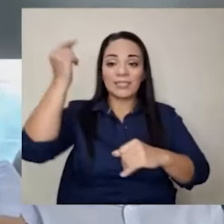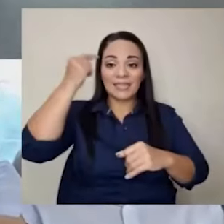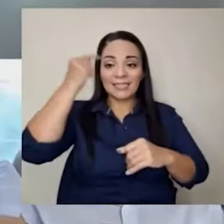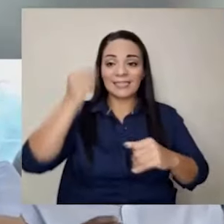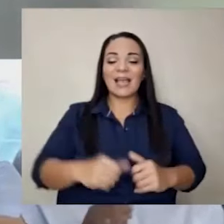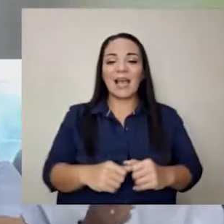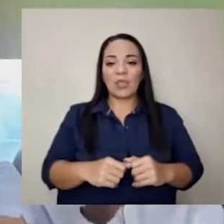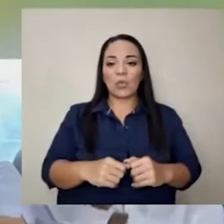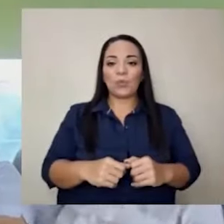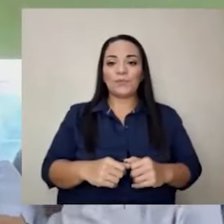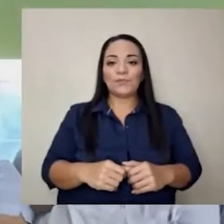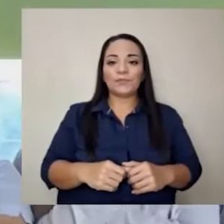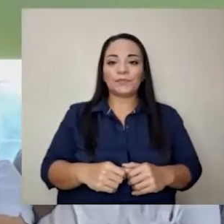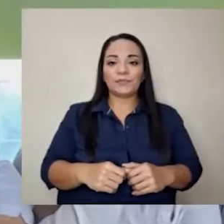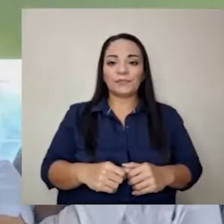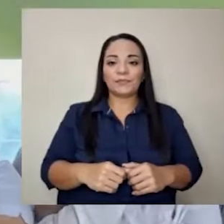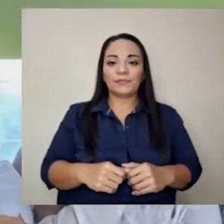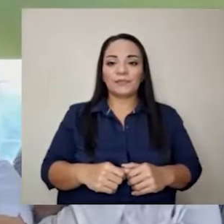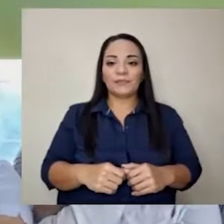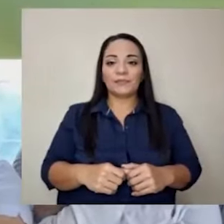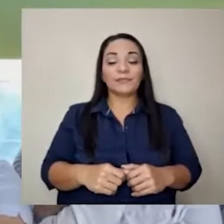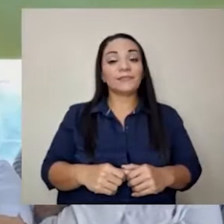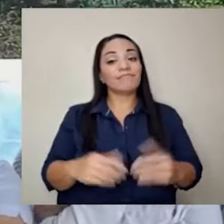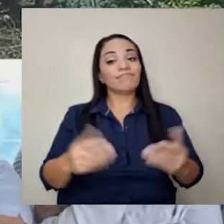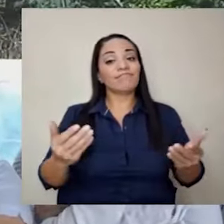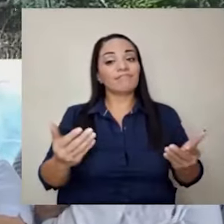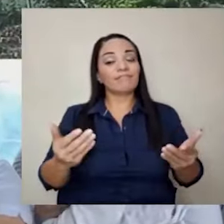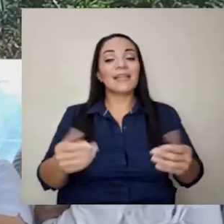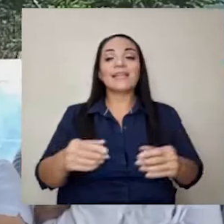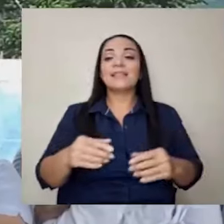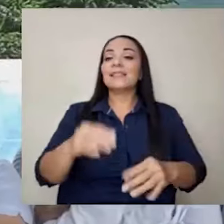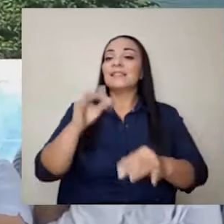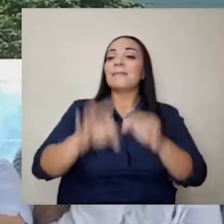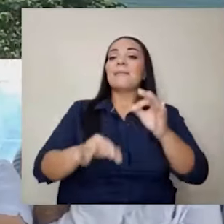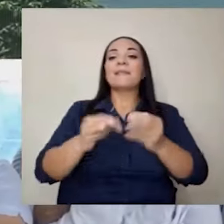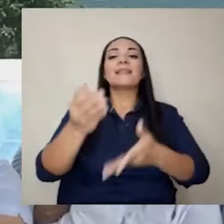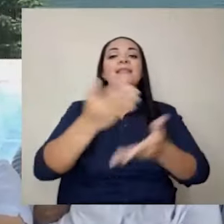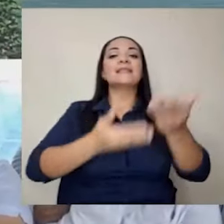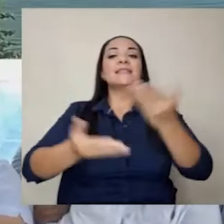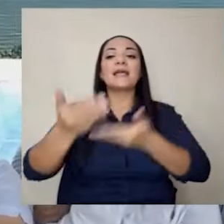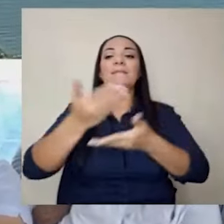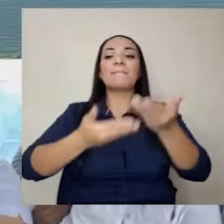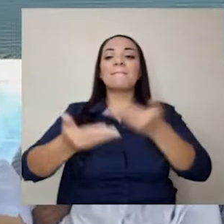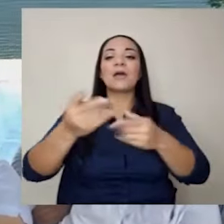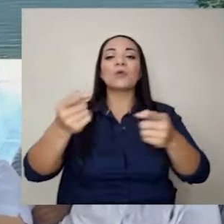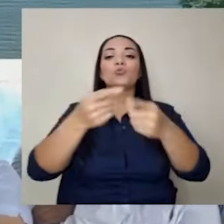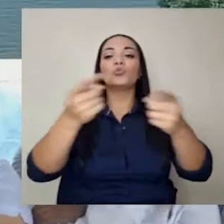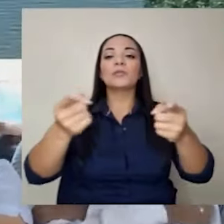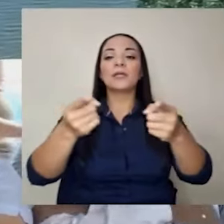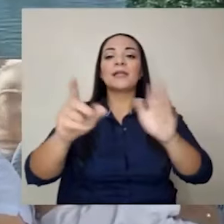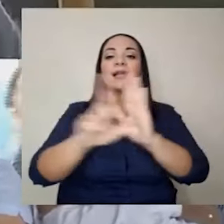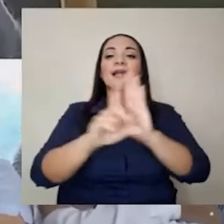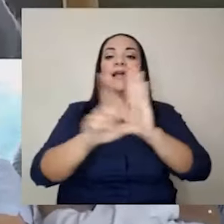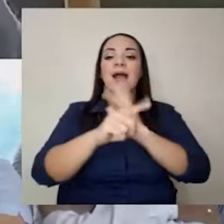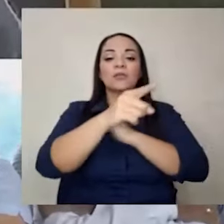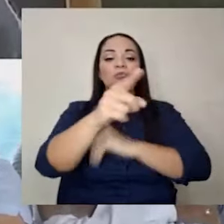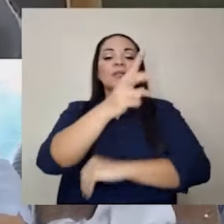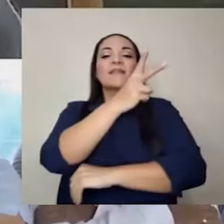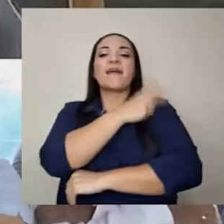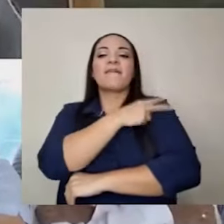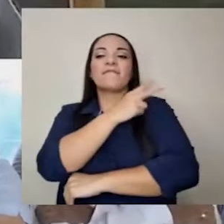son meros servidores de los legítimos patrones